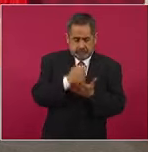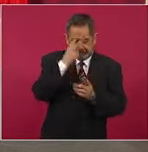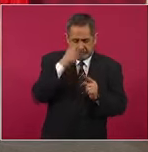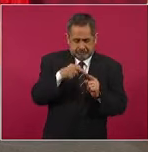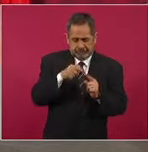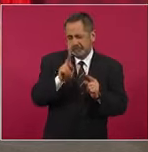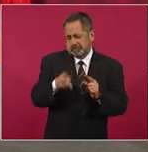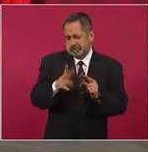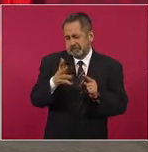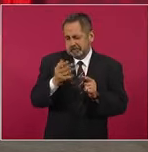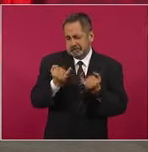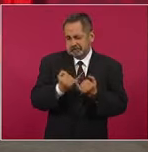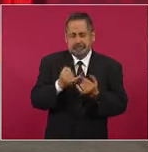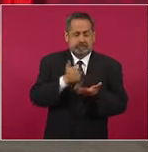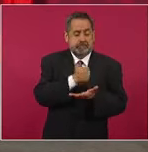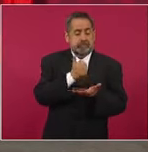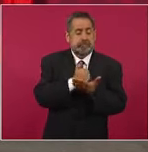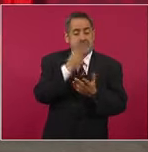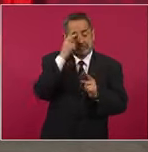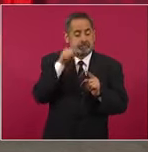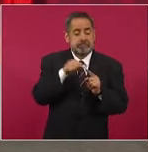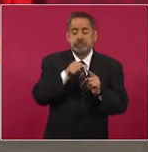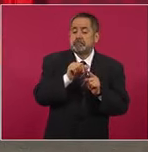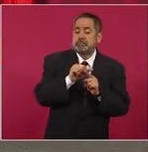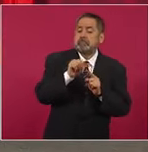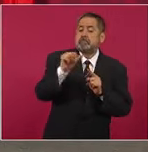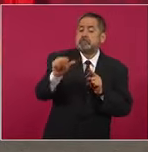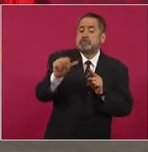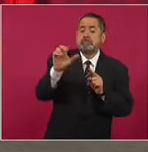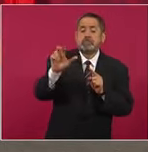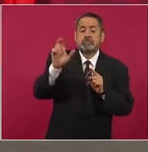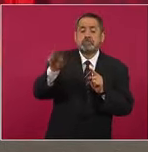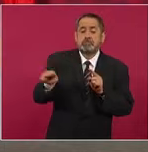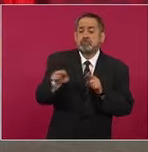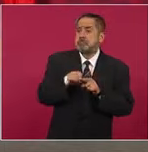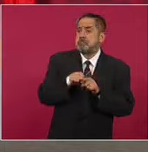a Cancún,